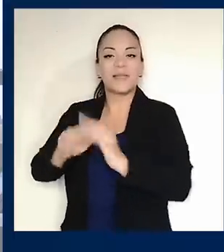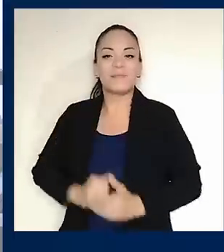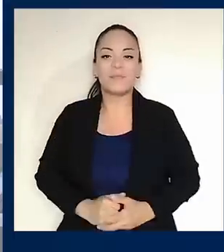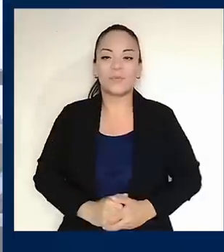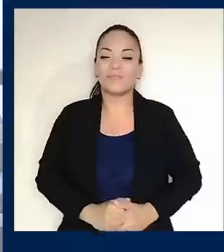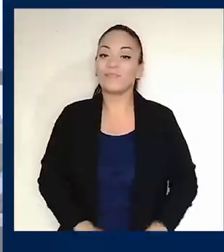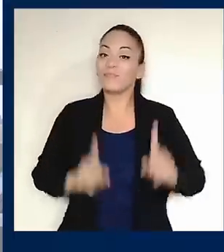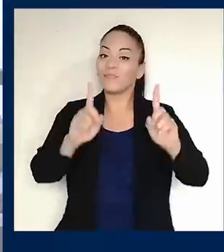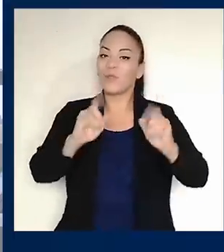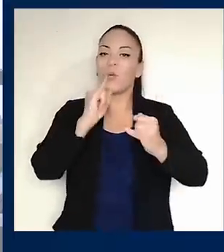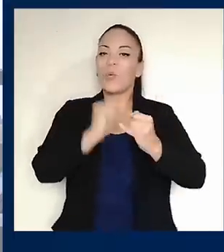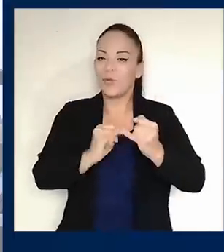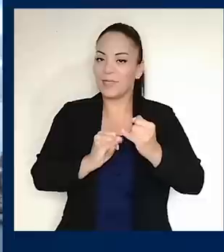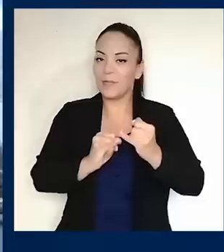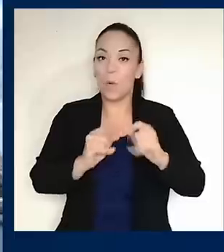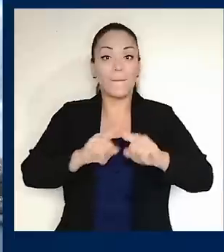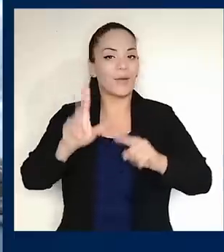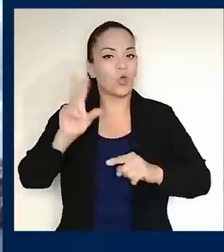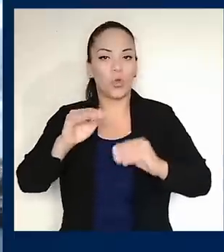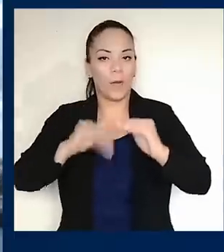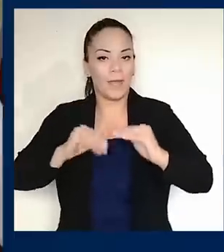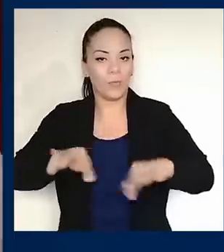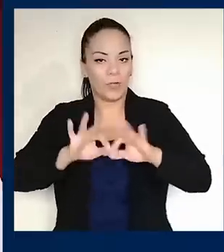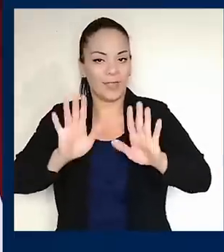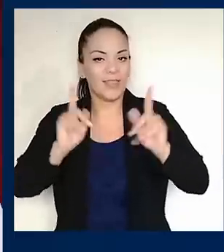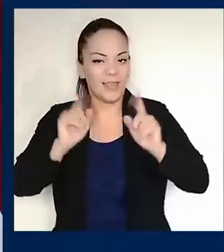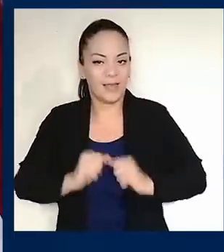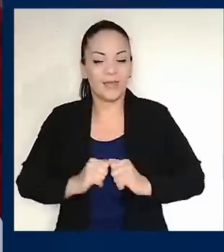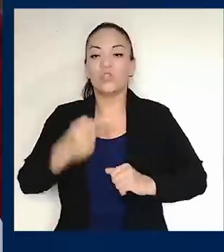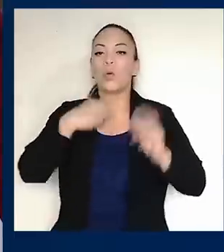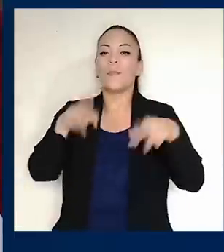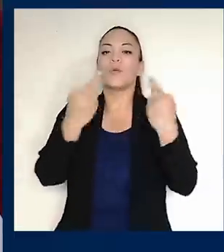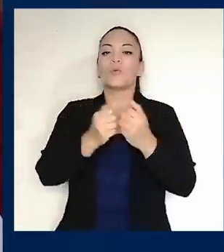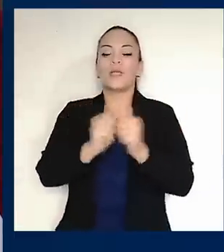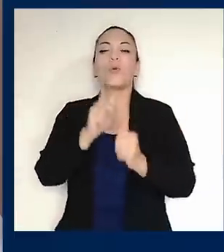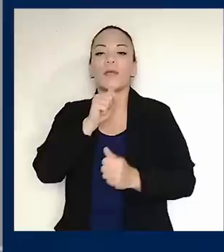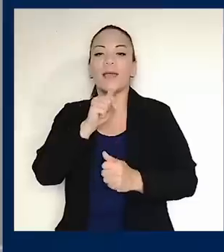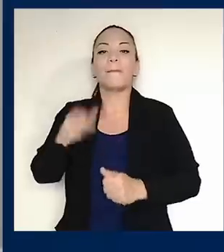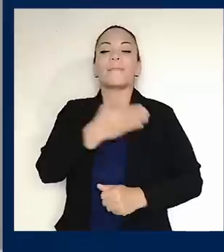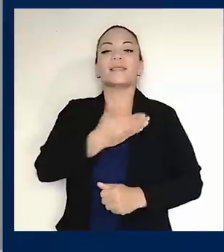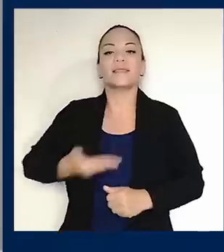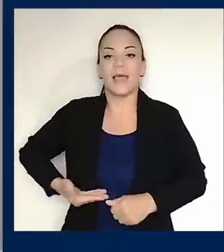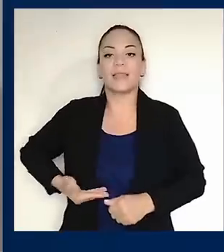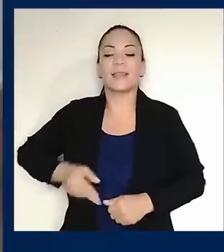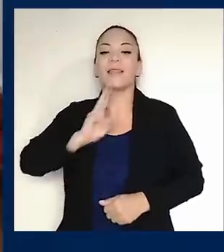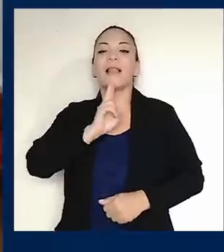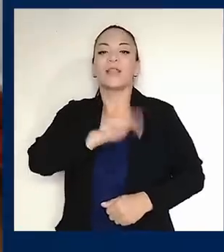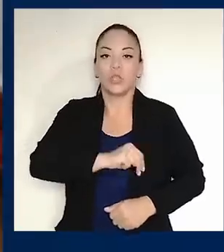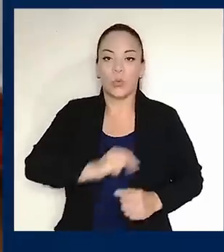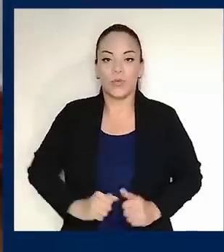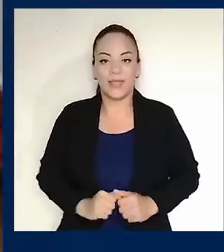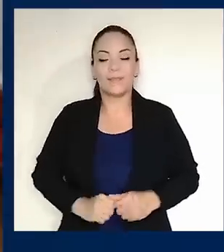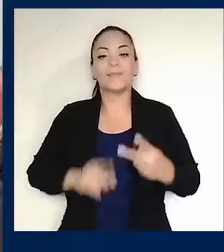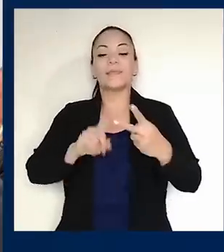último, pero no menos importante, me reuní con el presidente de Letonia y